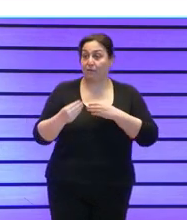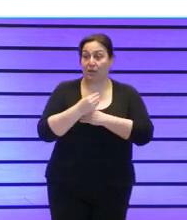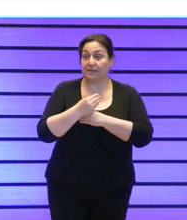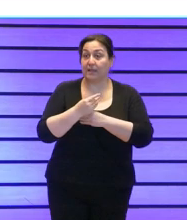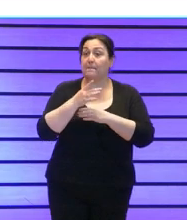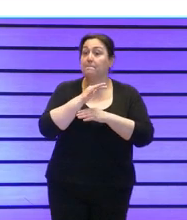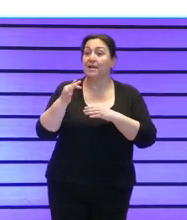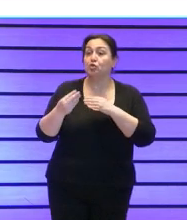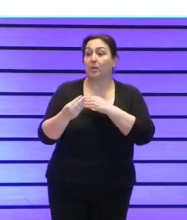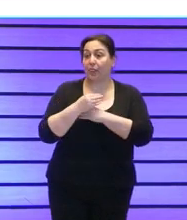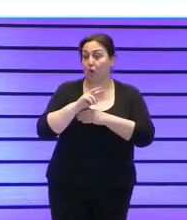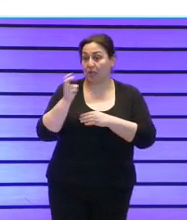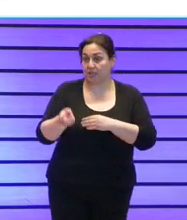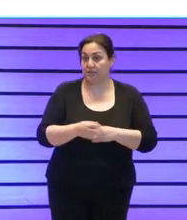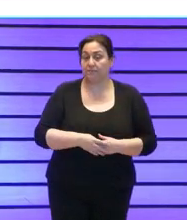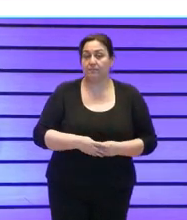subvenciones